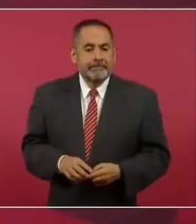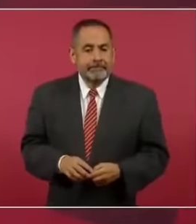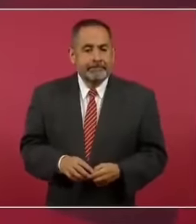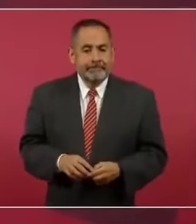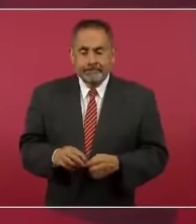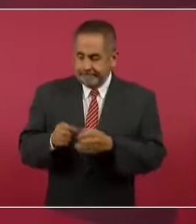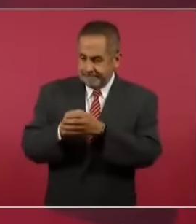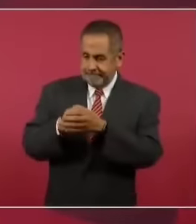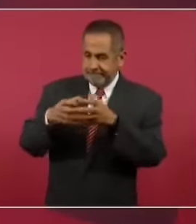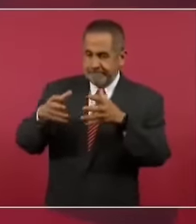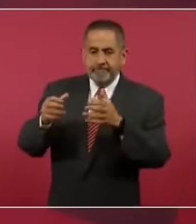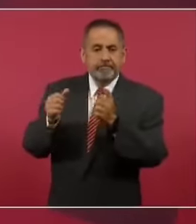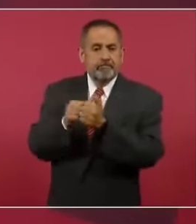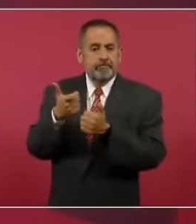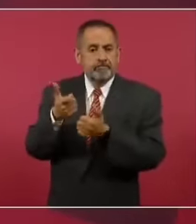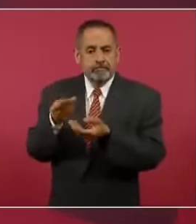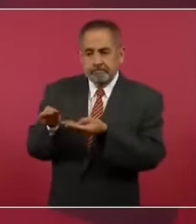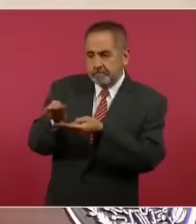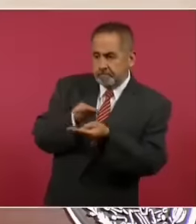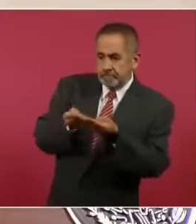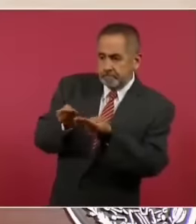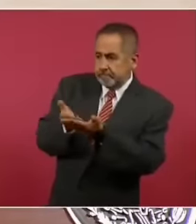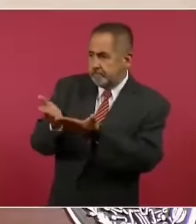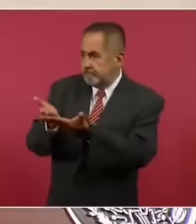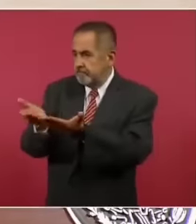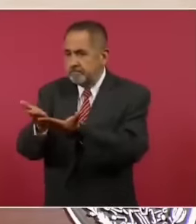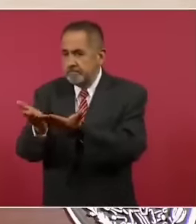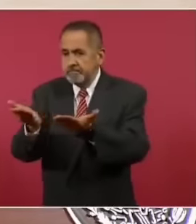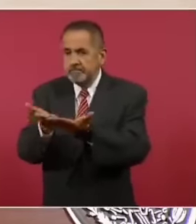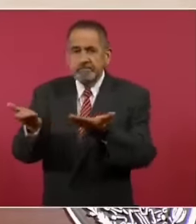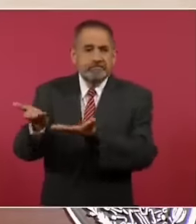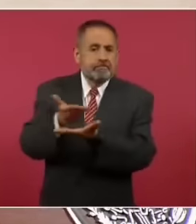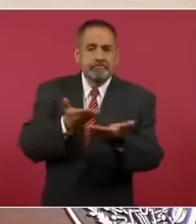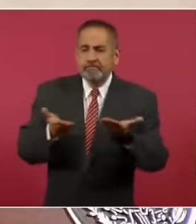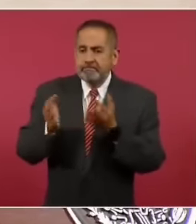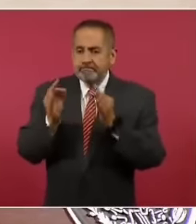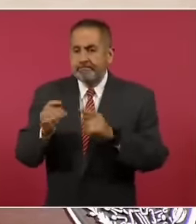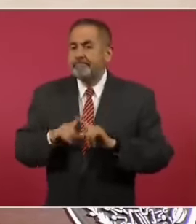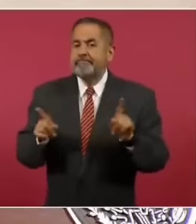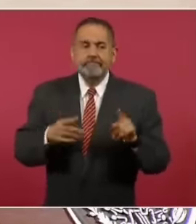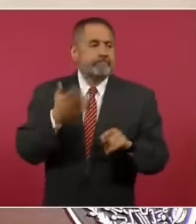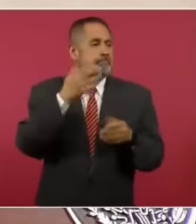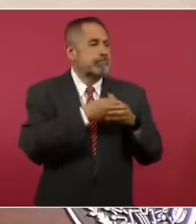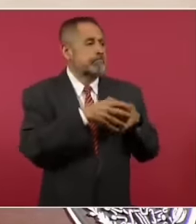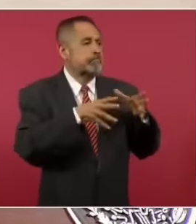creciendo con distribución del ingreso, que es distinto,